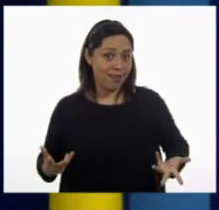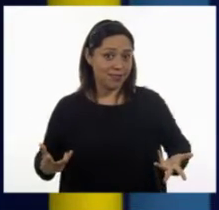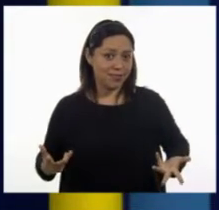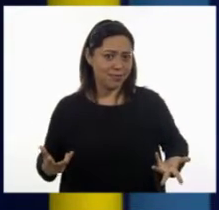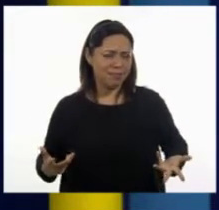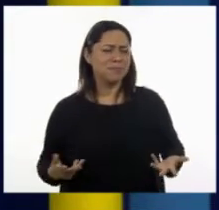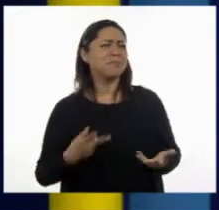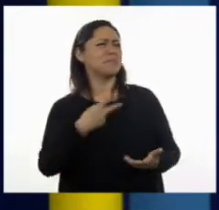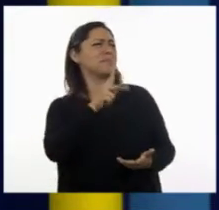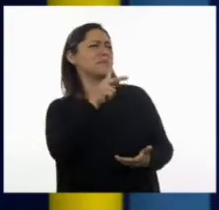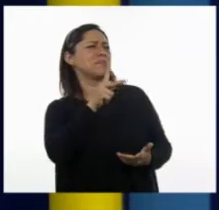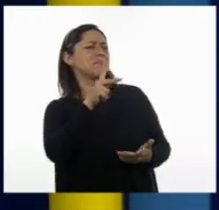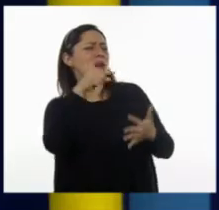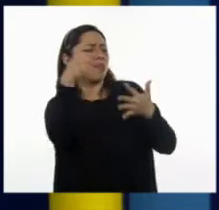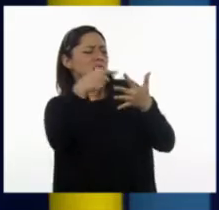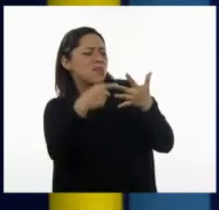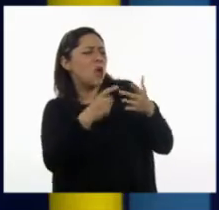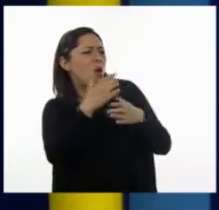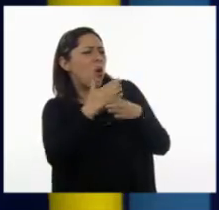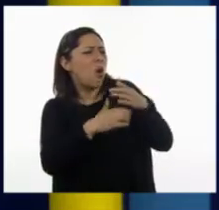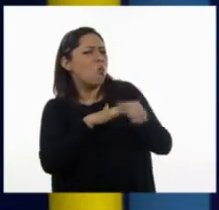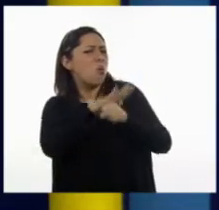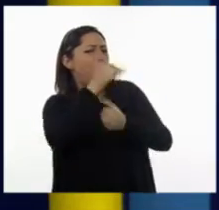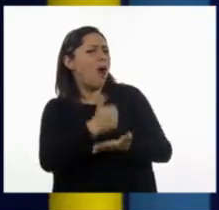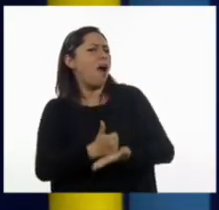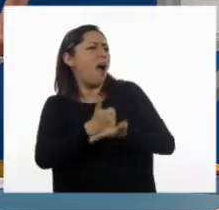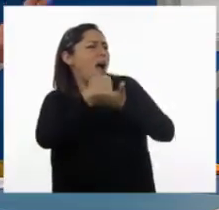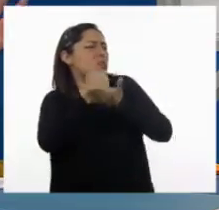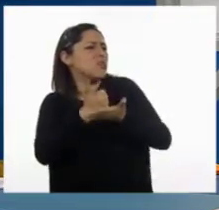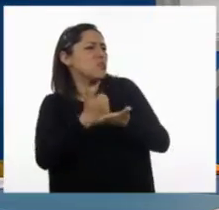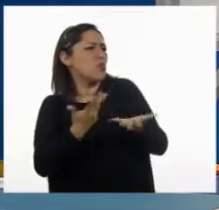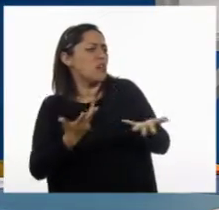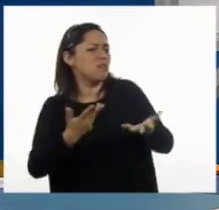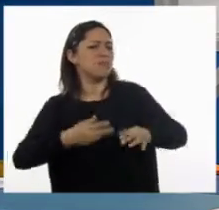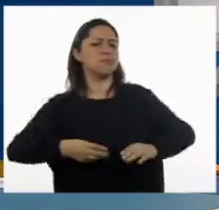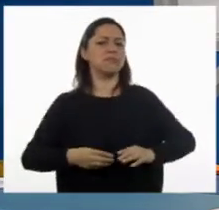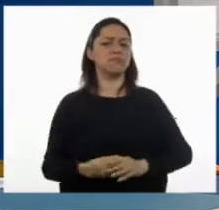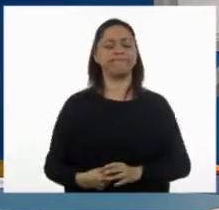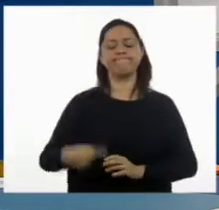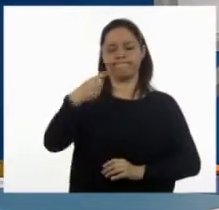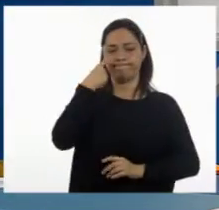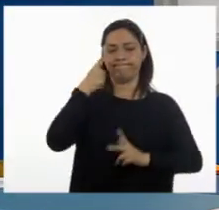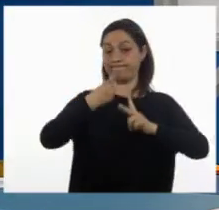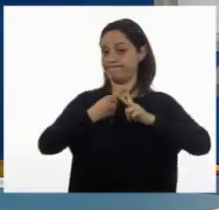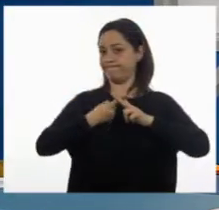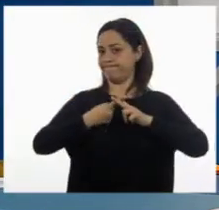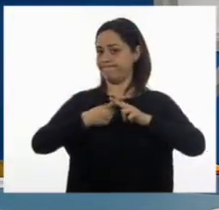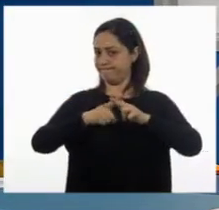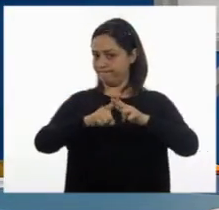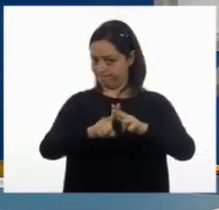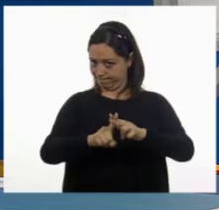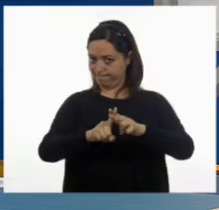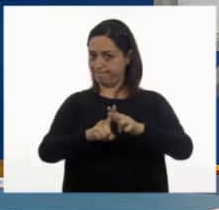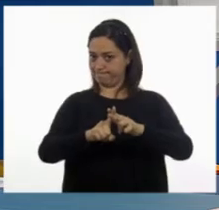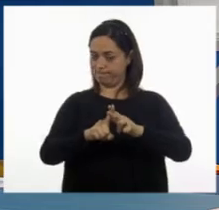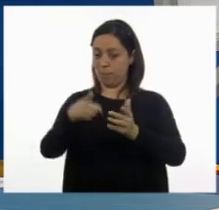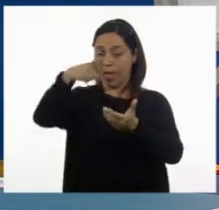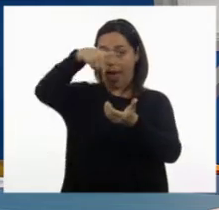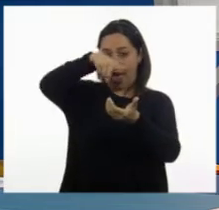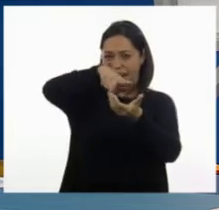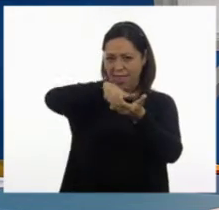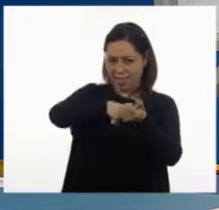herramientas que suenan muy interesantes y muy útiles? Ah, bueno. Pues vamos a comenzar a acercarnos a los sistemas